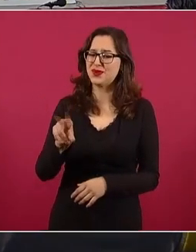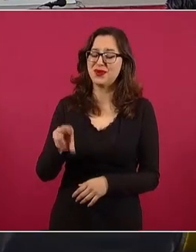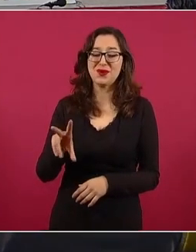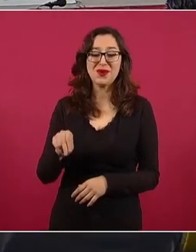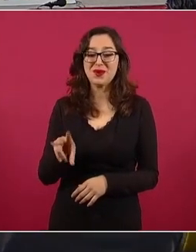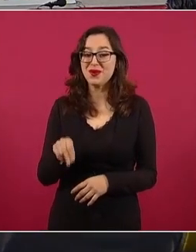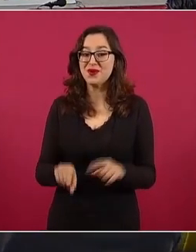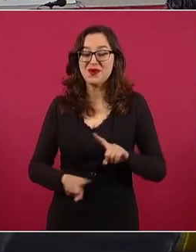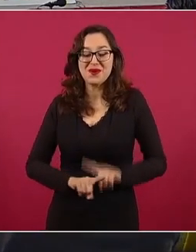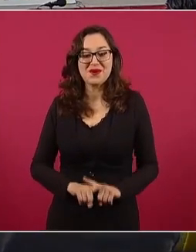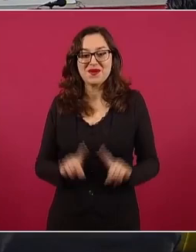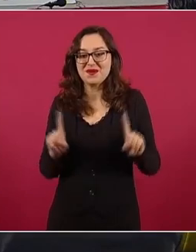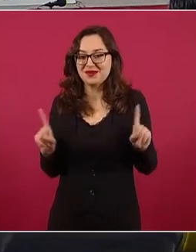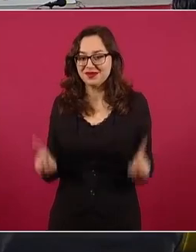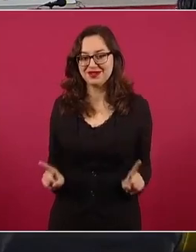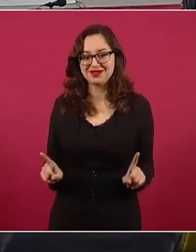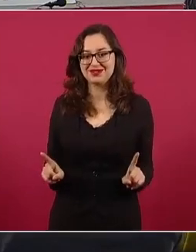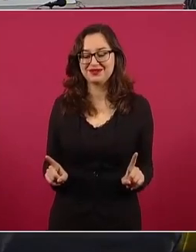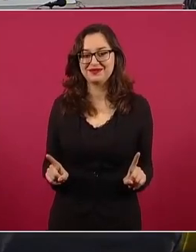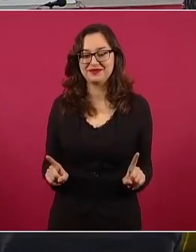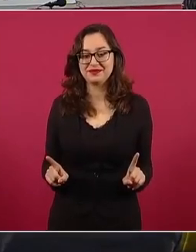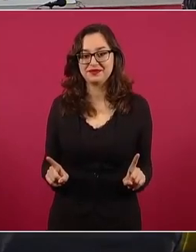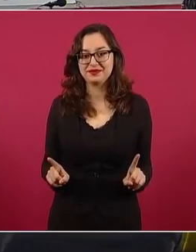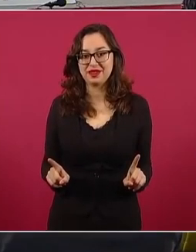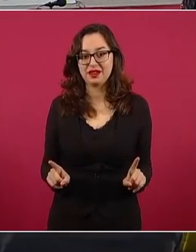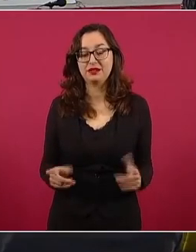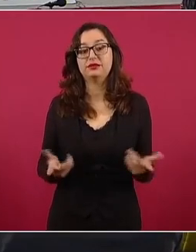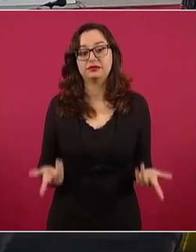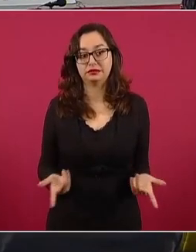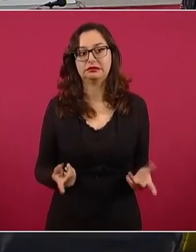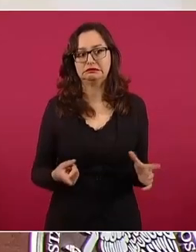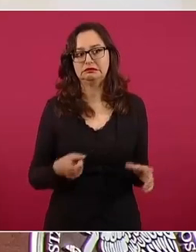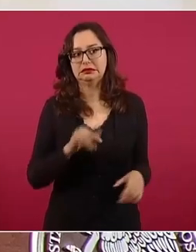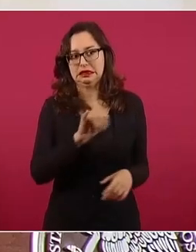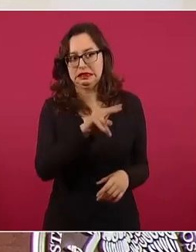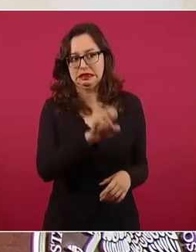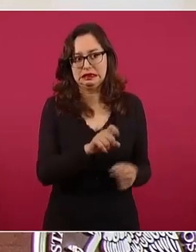corre riesgos con ellos.